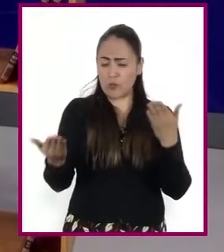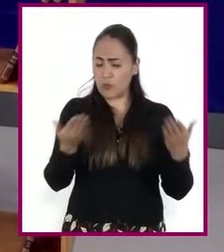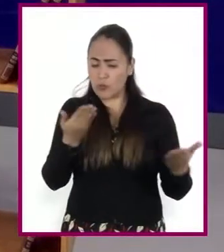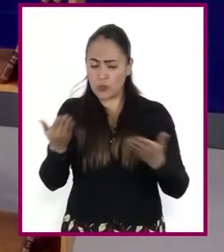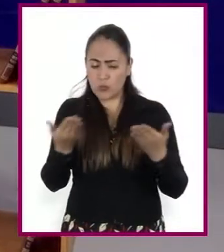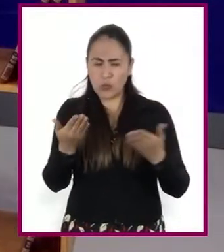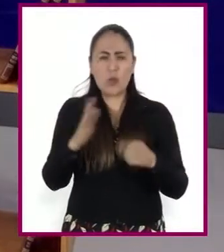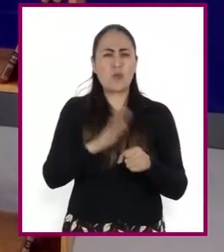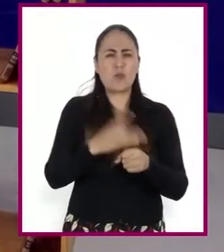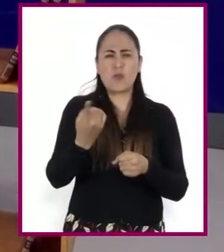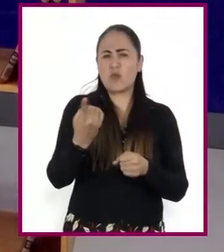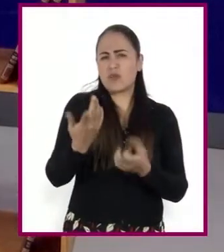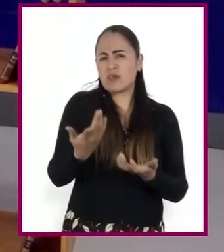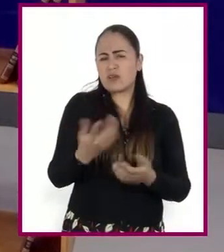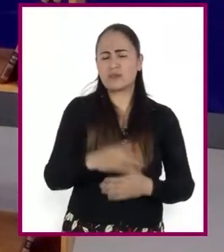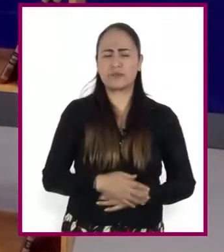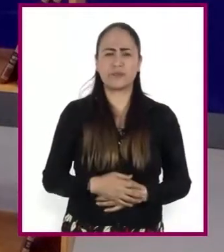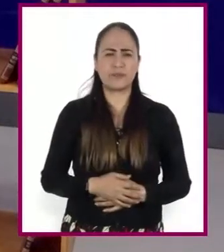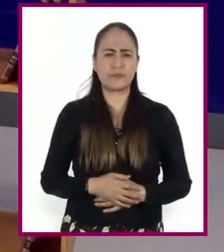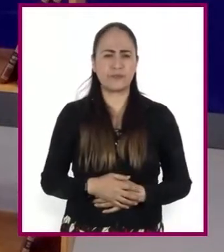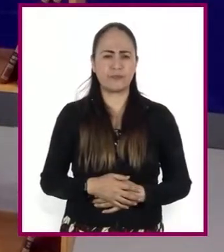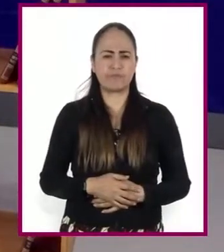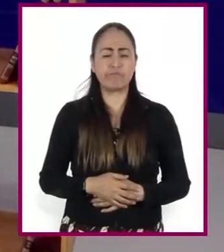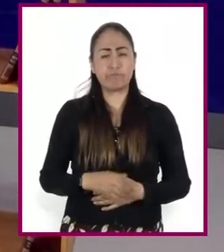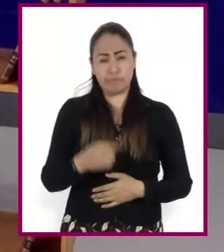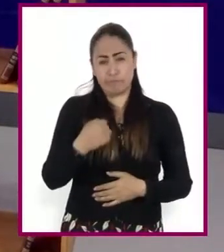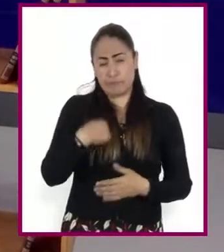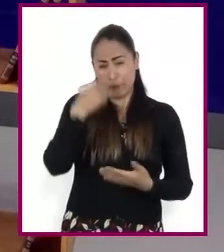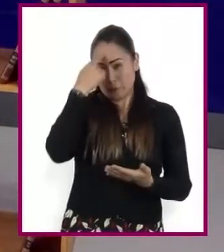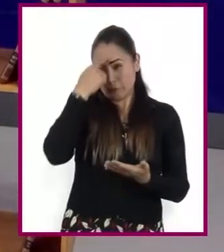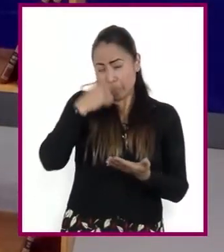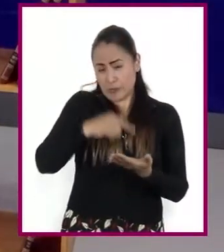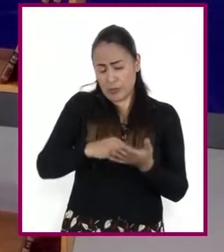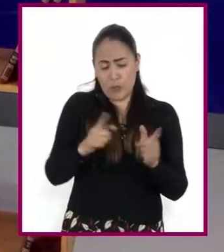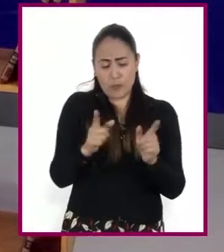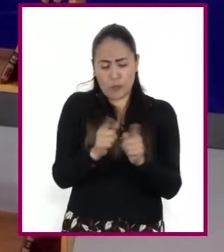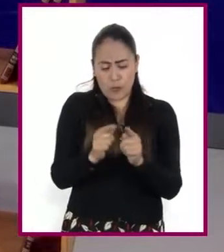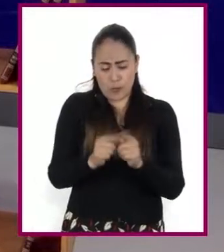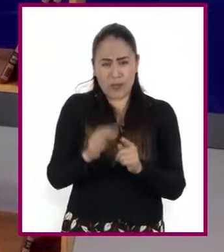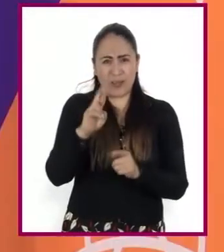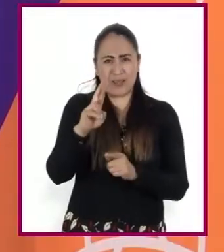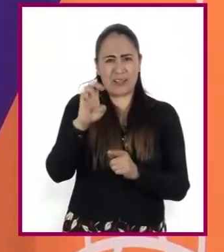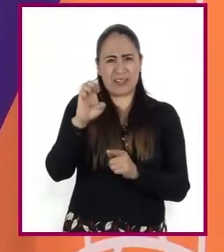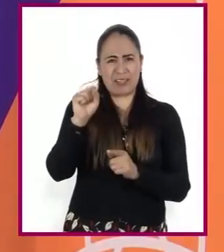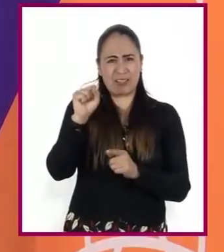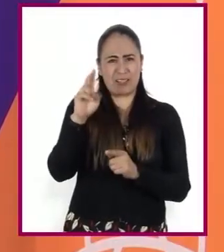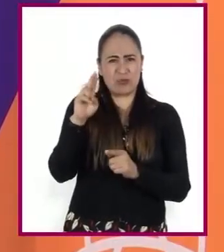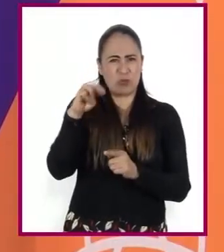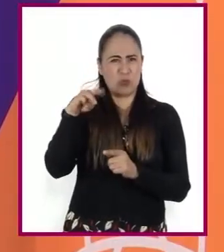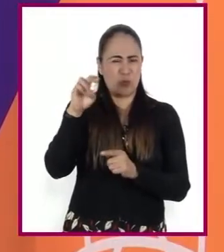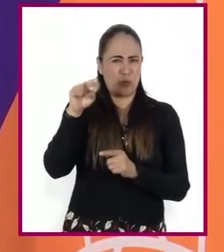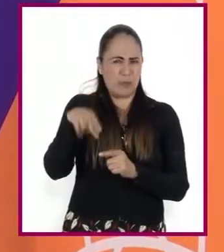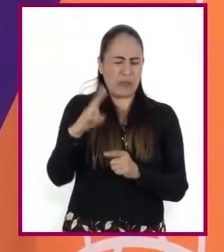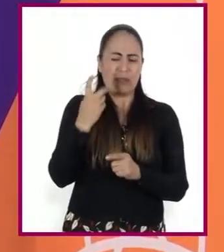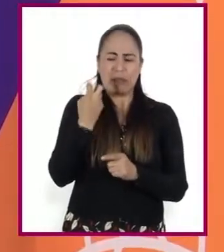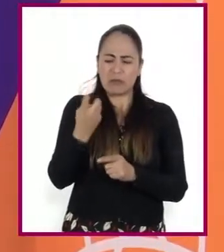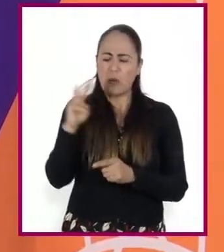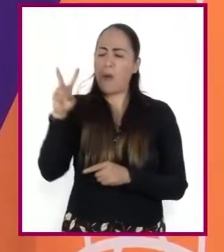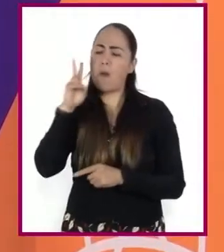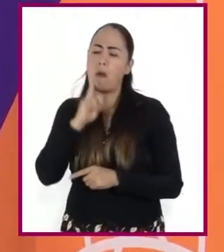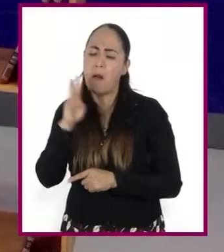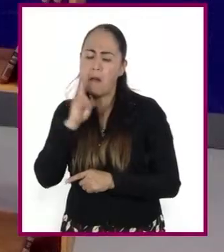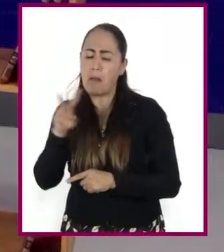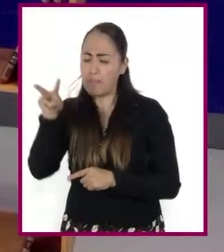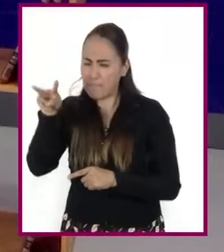Bueno, yo creo que para escribir un resumen conviene comparar la veracidad de la información que aparece